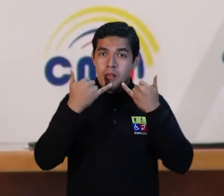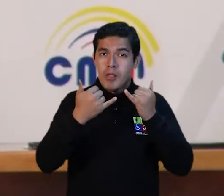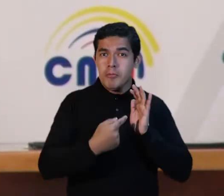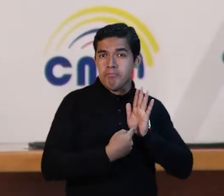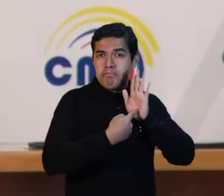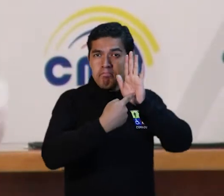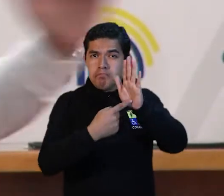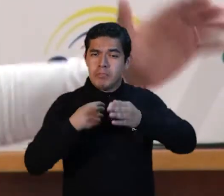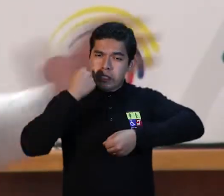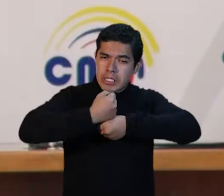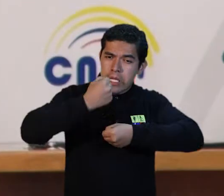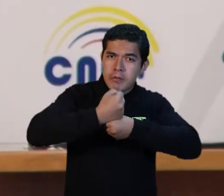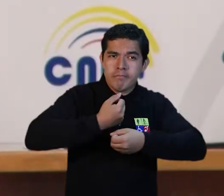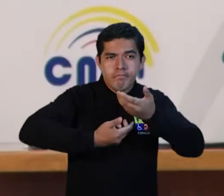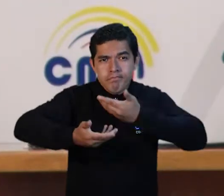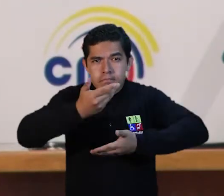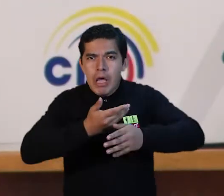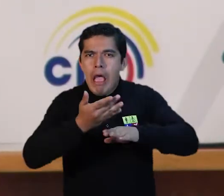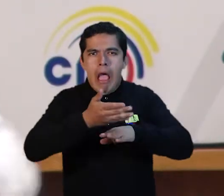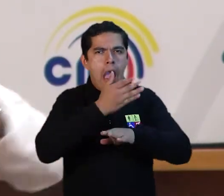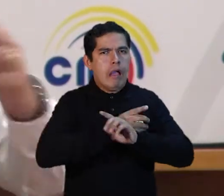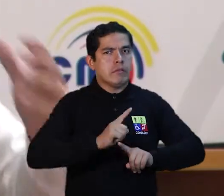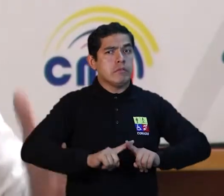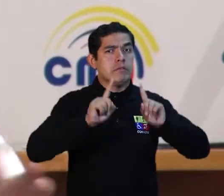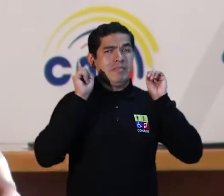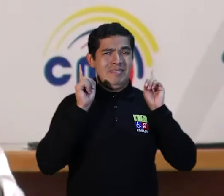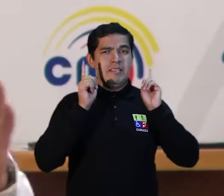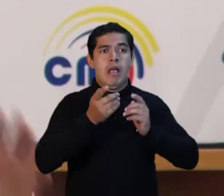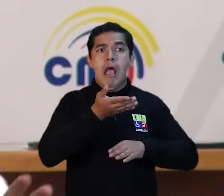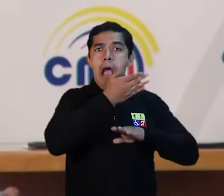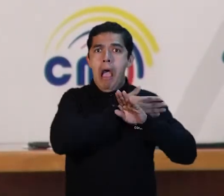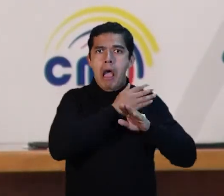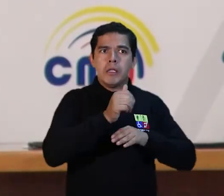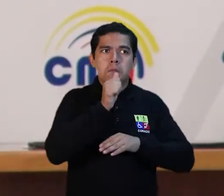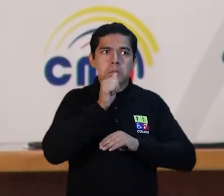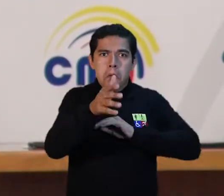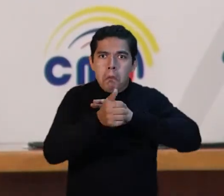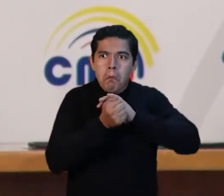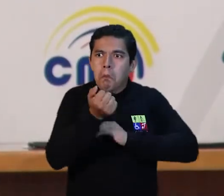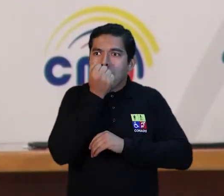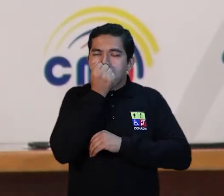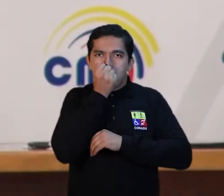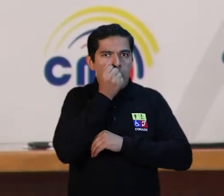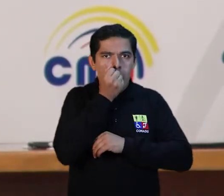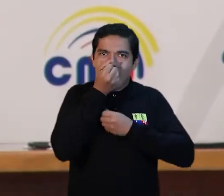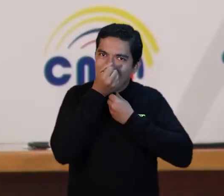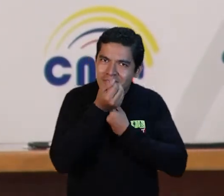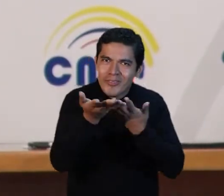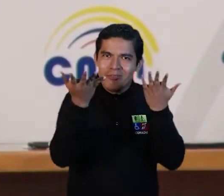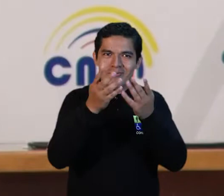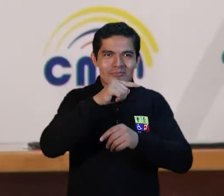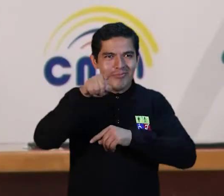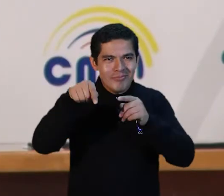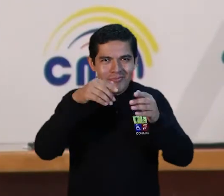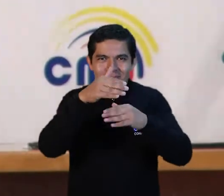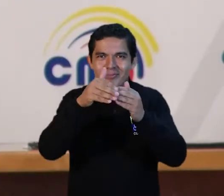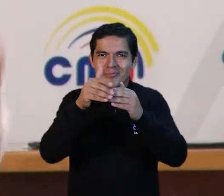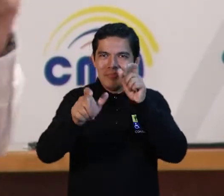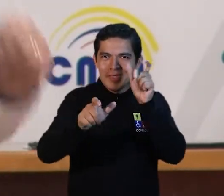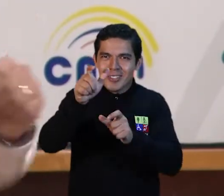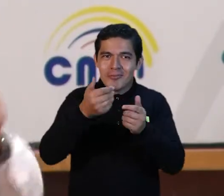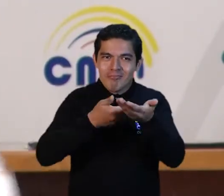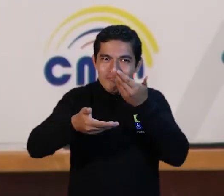se han ido haciendo, a diferencia del pasado, en donde se escondían aspectos medulares de un proceso electoral, hoy no. Hoy se trabaja con la gente,